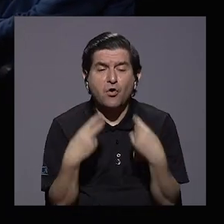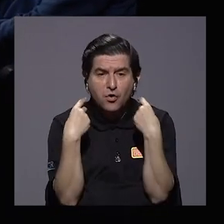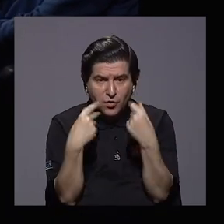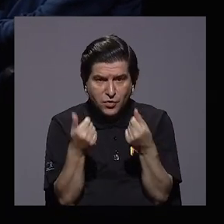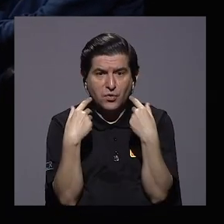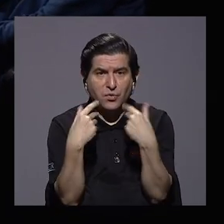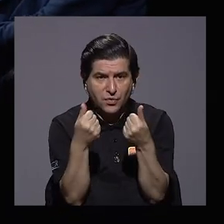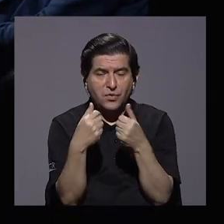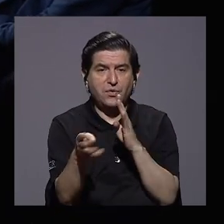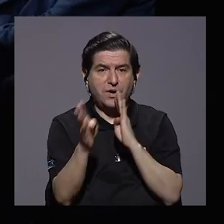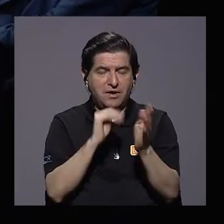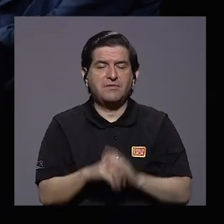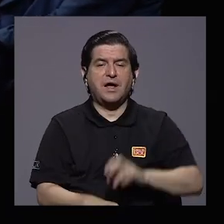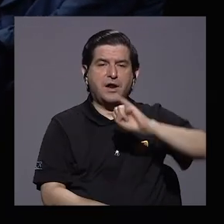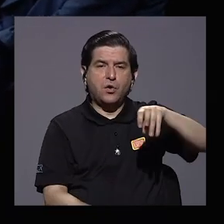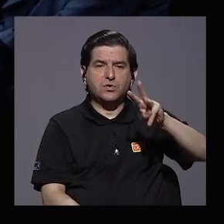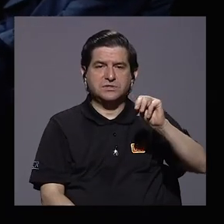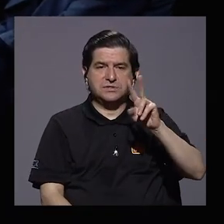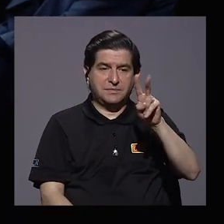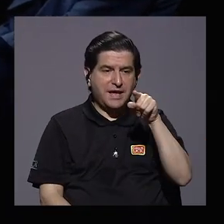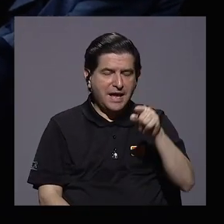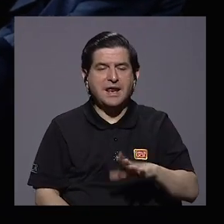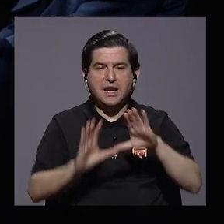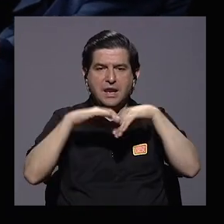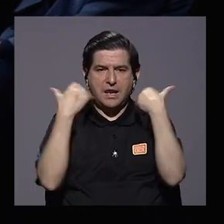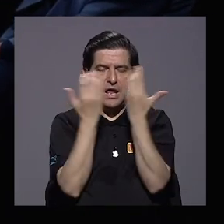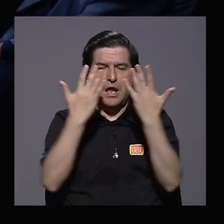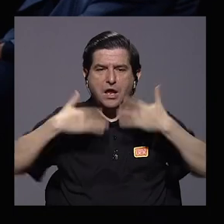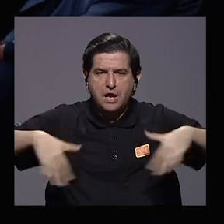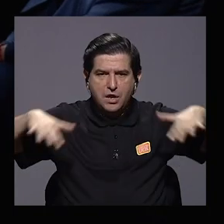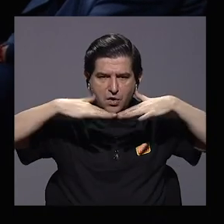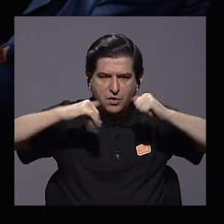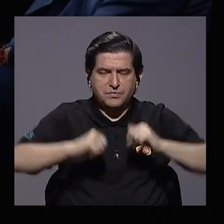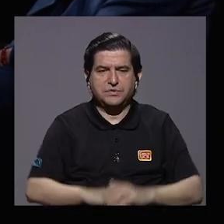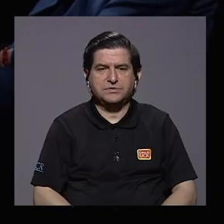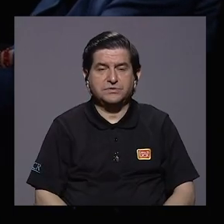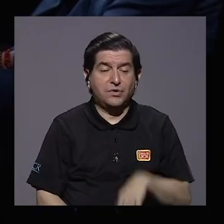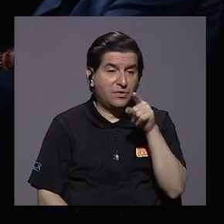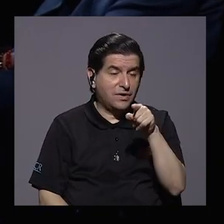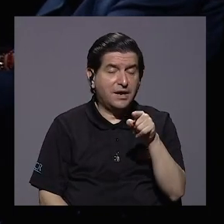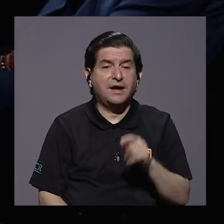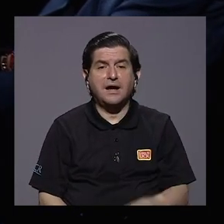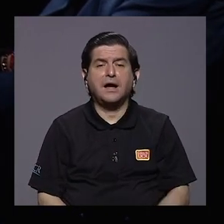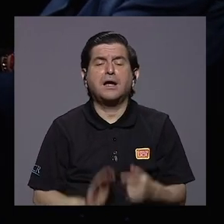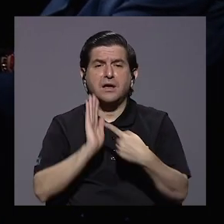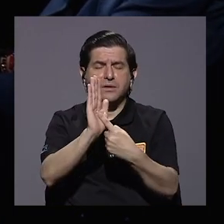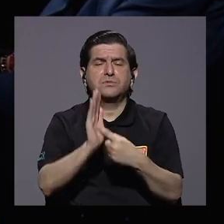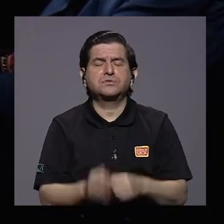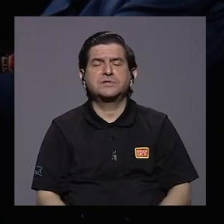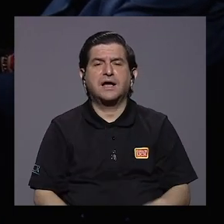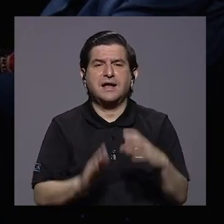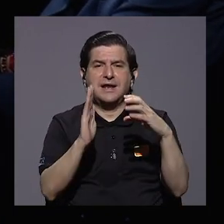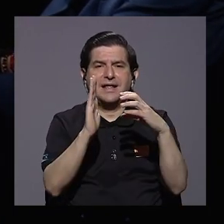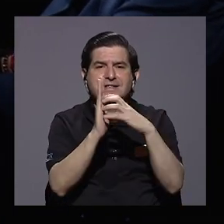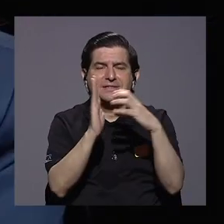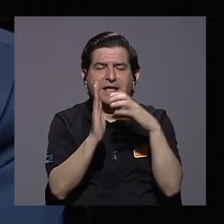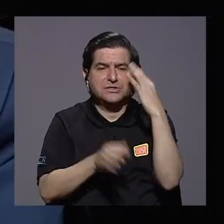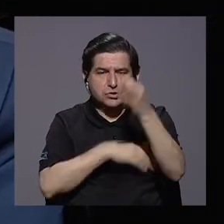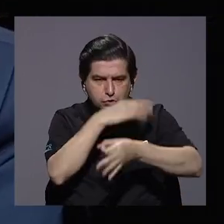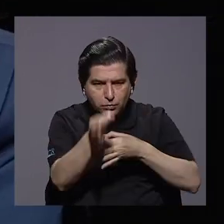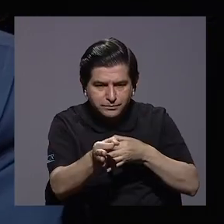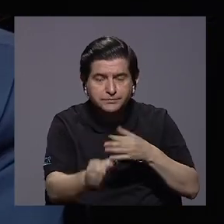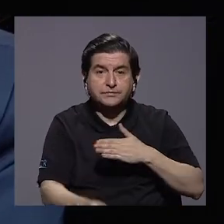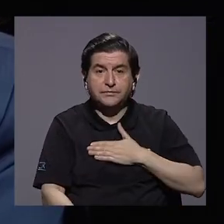acelerarlo, hablando de José María Villalta, él está en la Comisión de Ambiente, el proyecto está en la Comisión de Ambiente y él ha presentado un texto sustitutivo